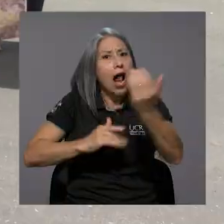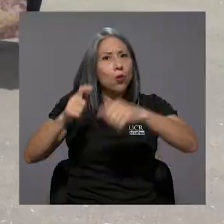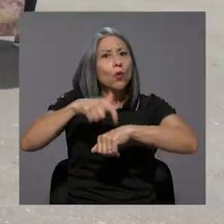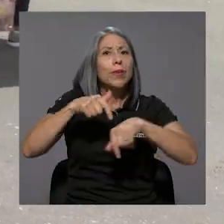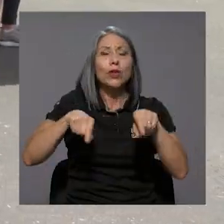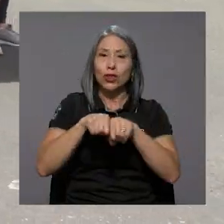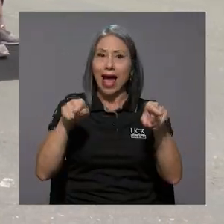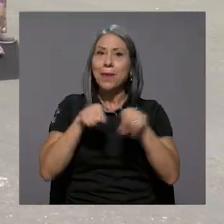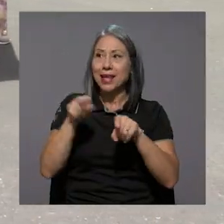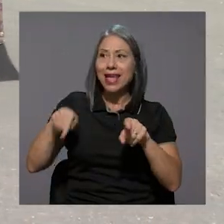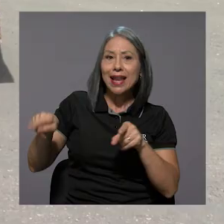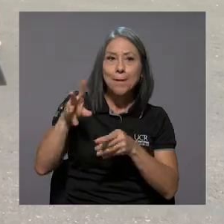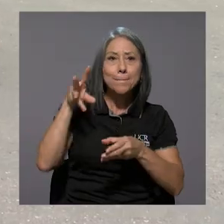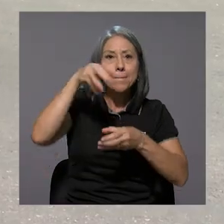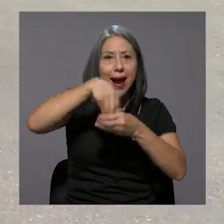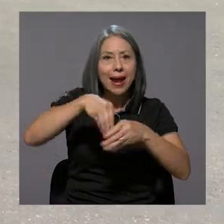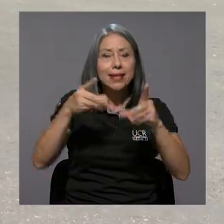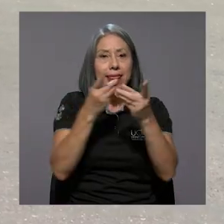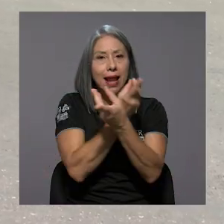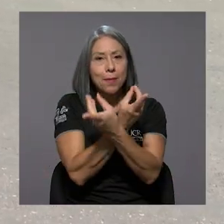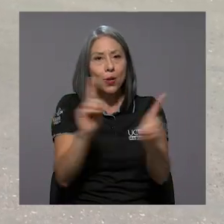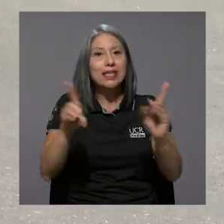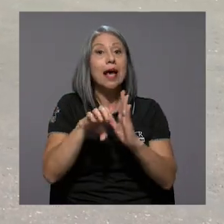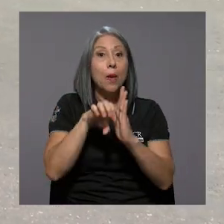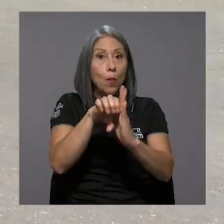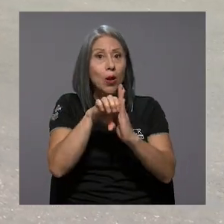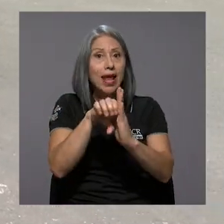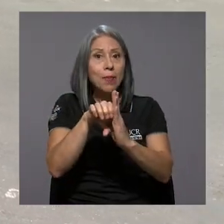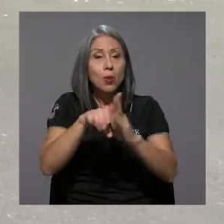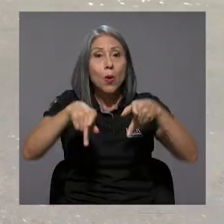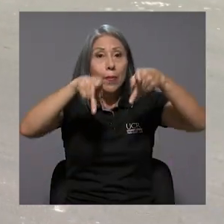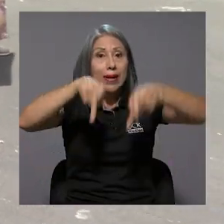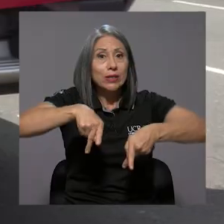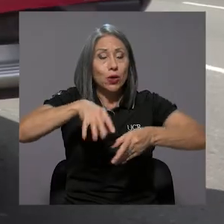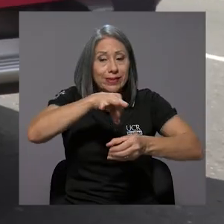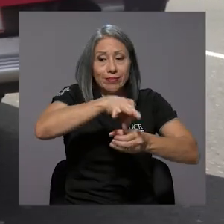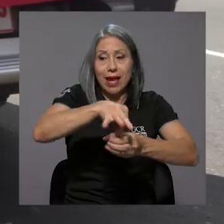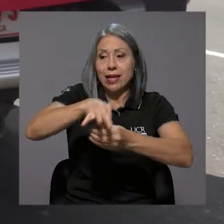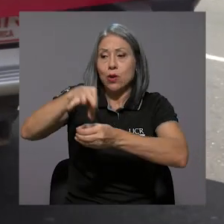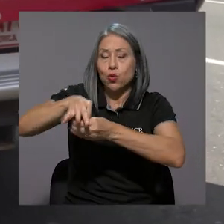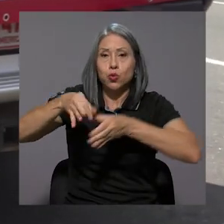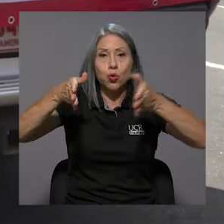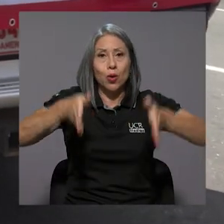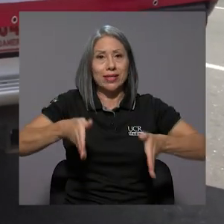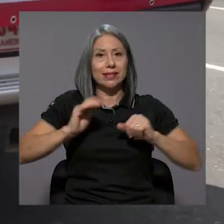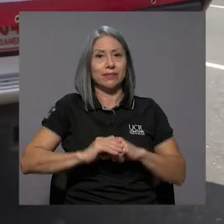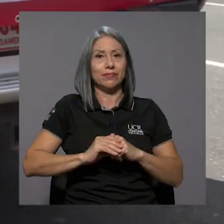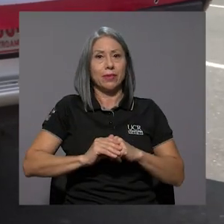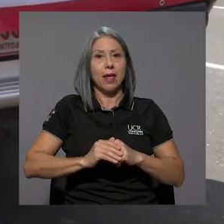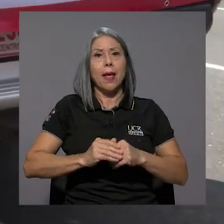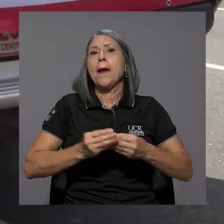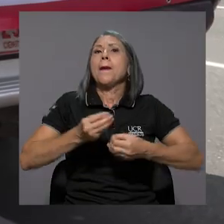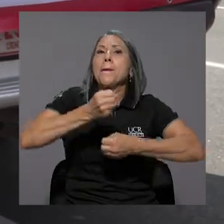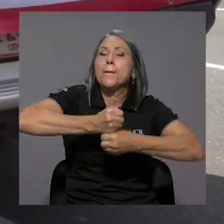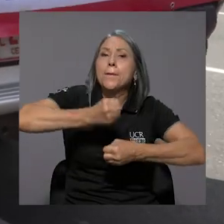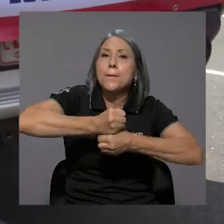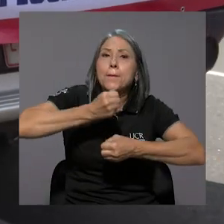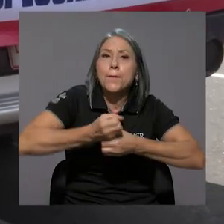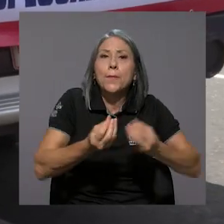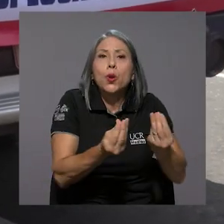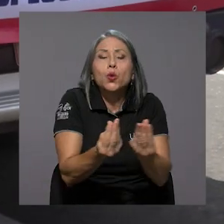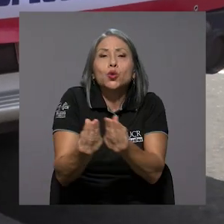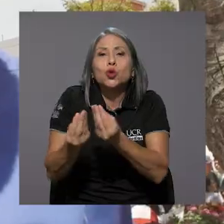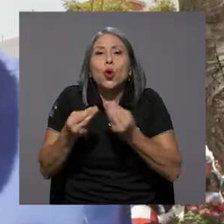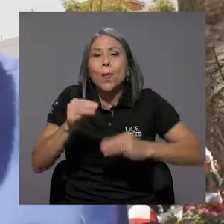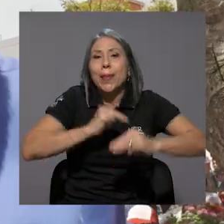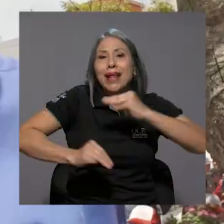que en algún momento también eran parte de la democracia. Por ejemplo, los agricultores nacionales, la producción para